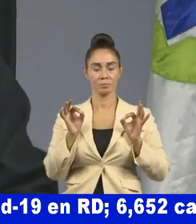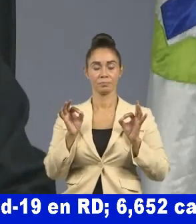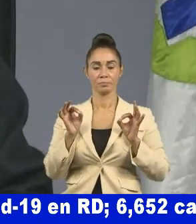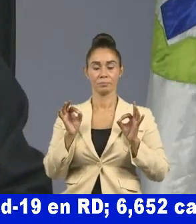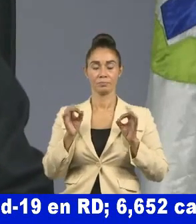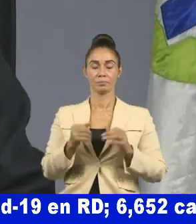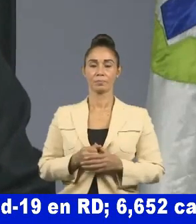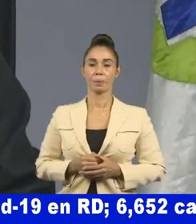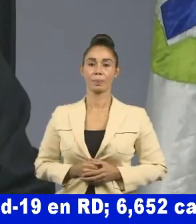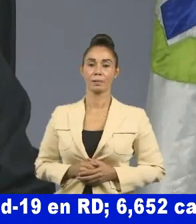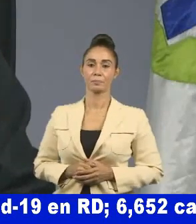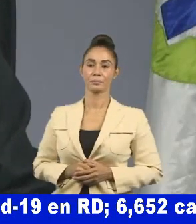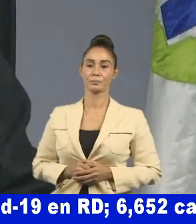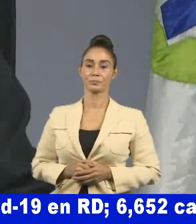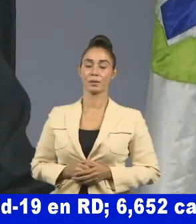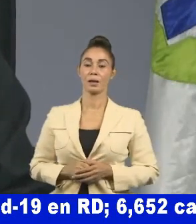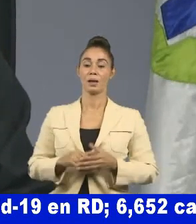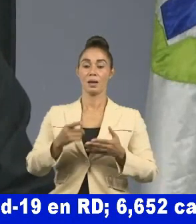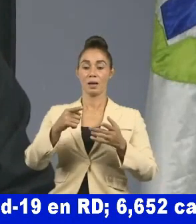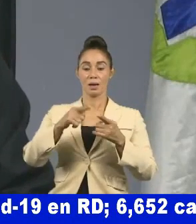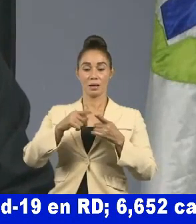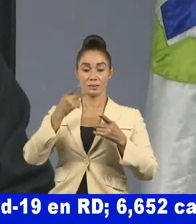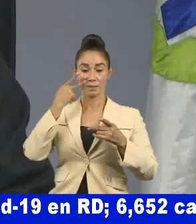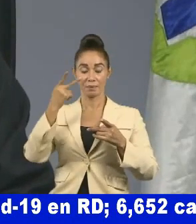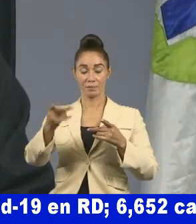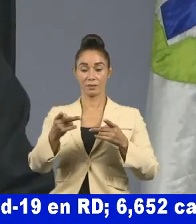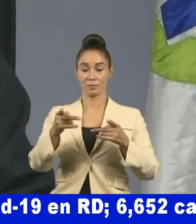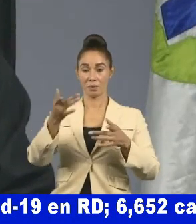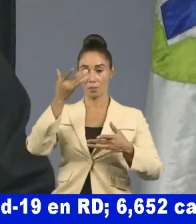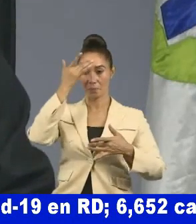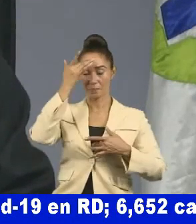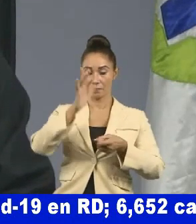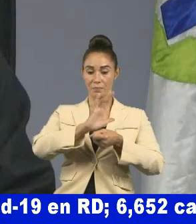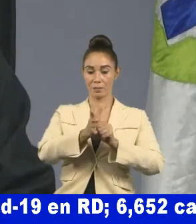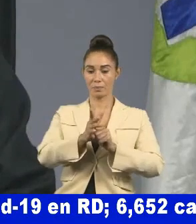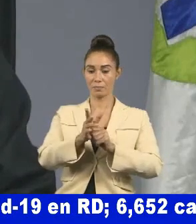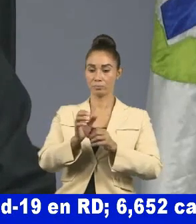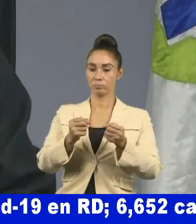hasta su periodo de convalescencia y total recuperación,